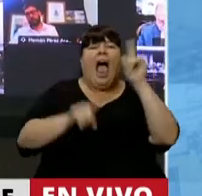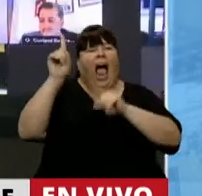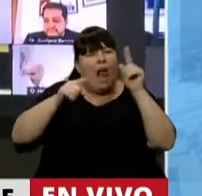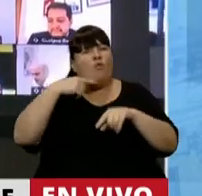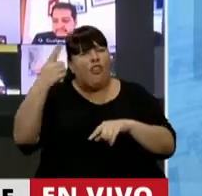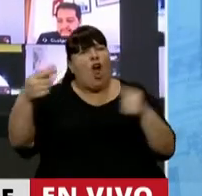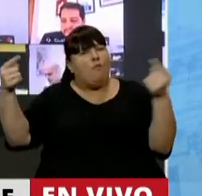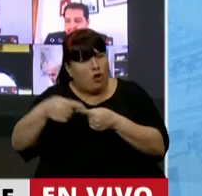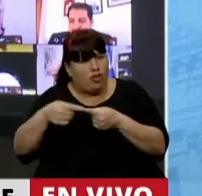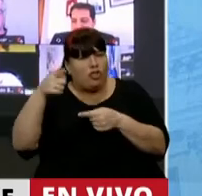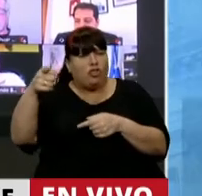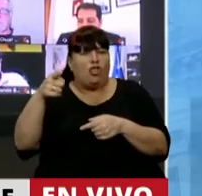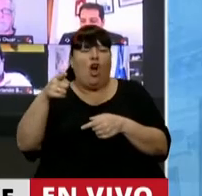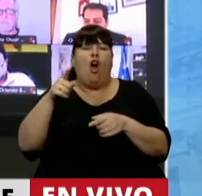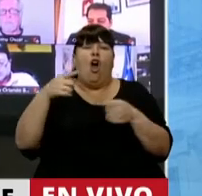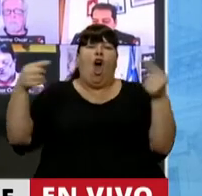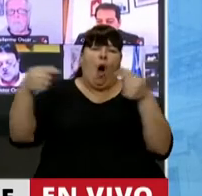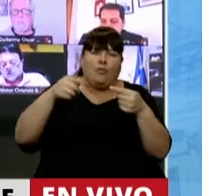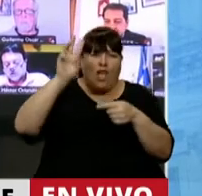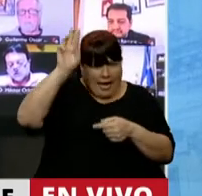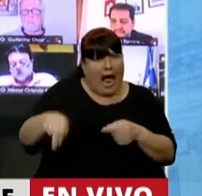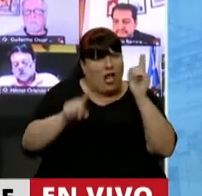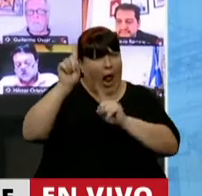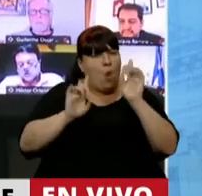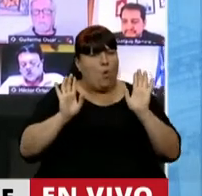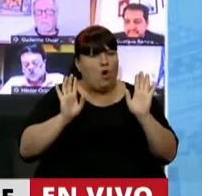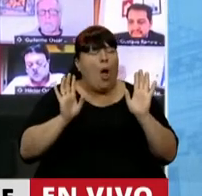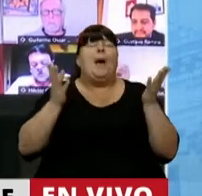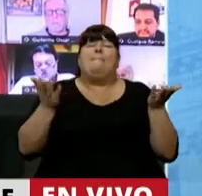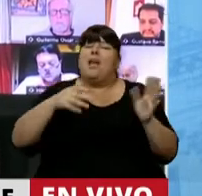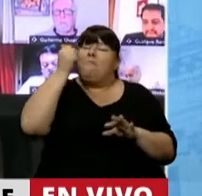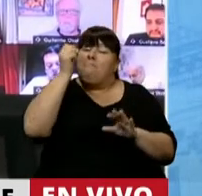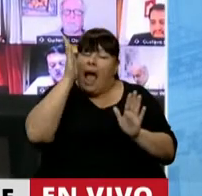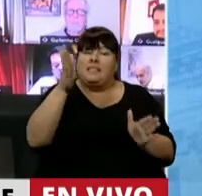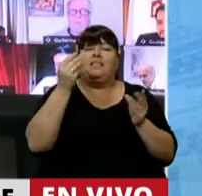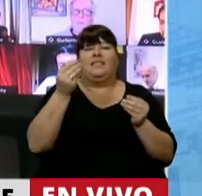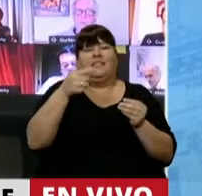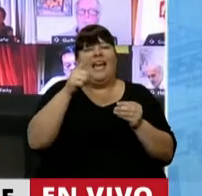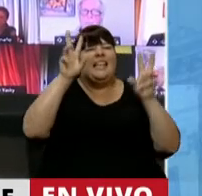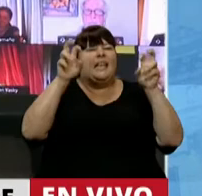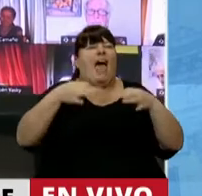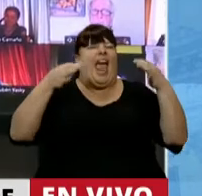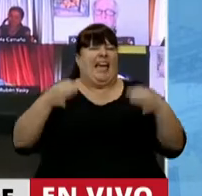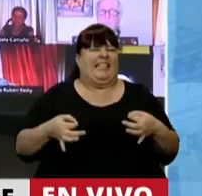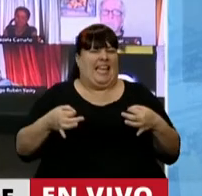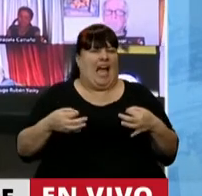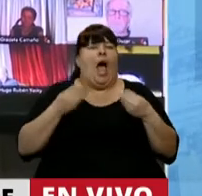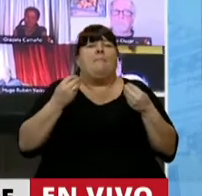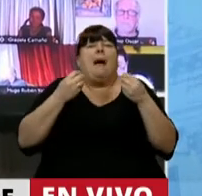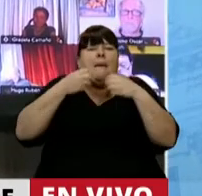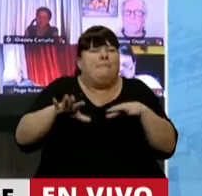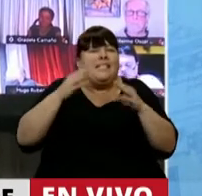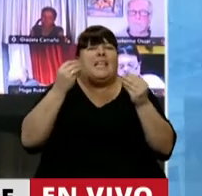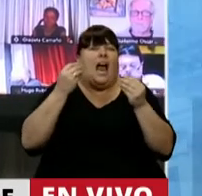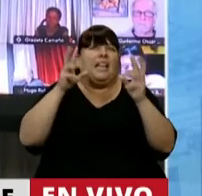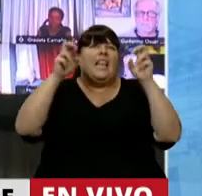que han dicho opositores con razón. Pero prevalece este principio ético. ¿Cuál es el punto de partida